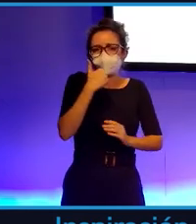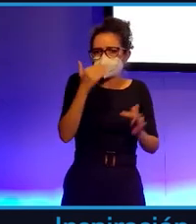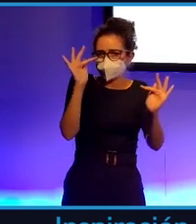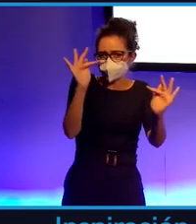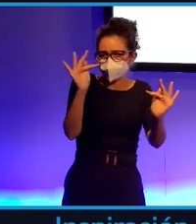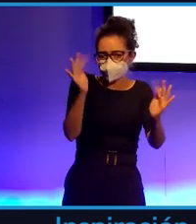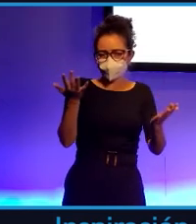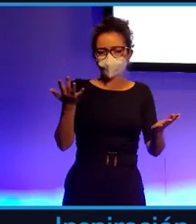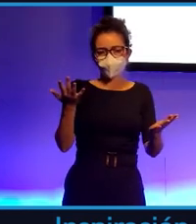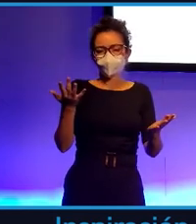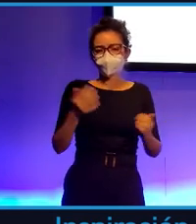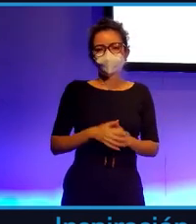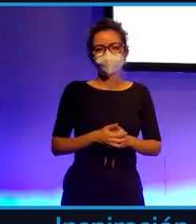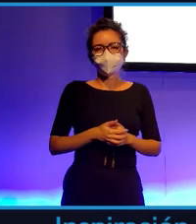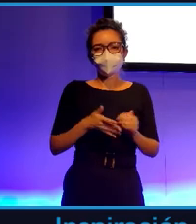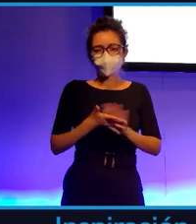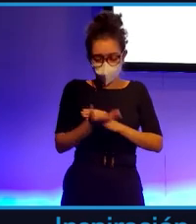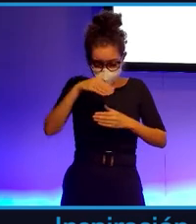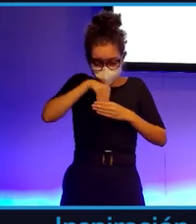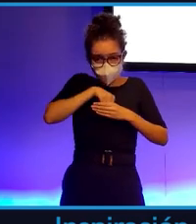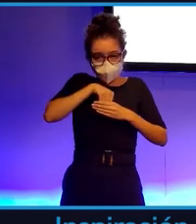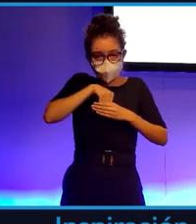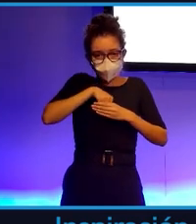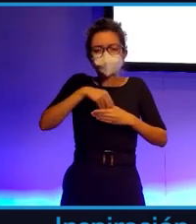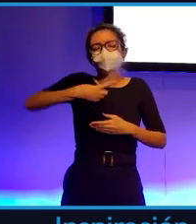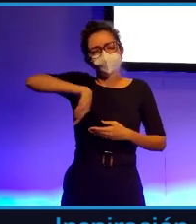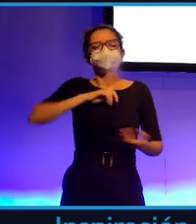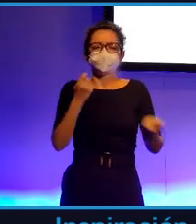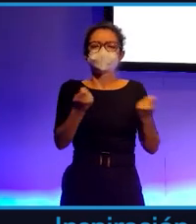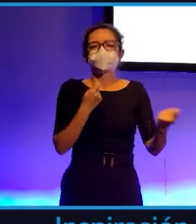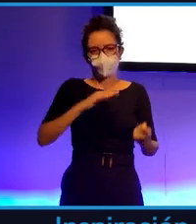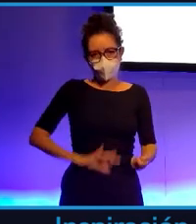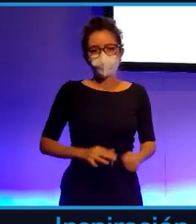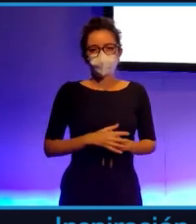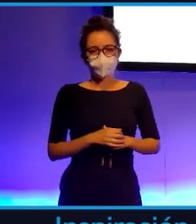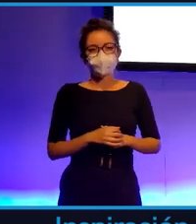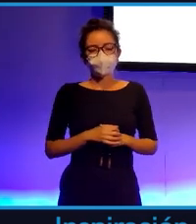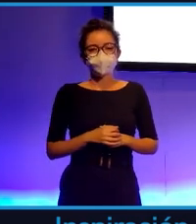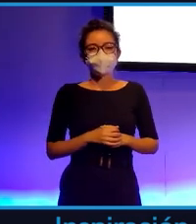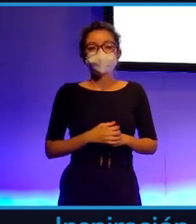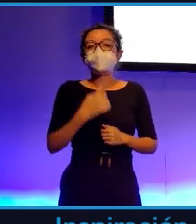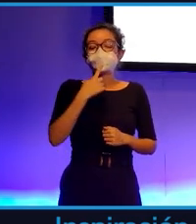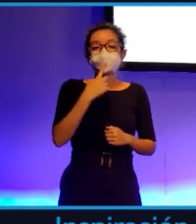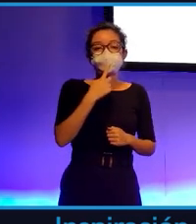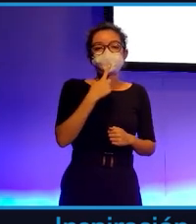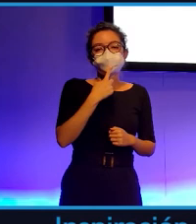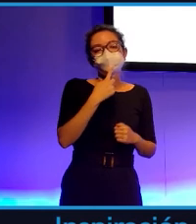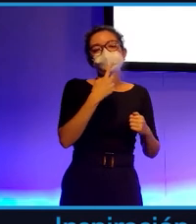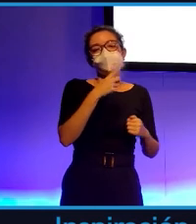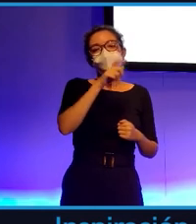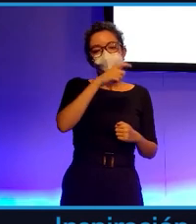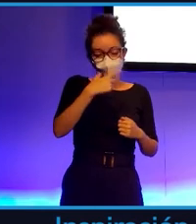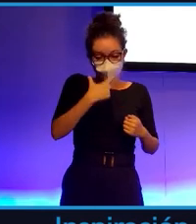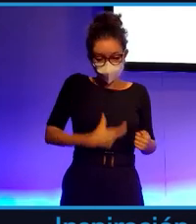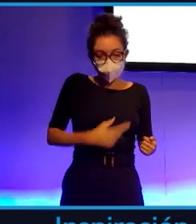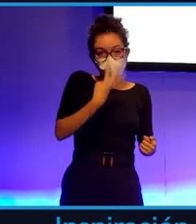significa que gran parte de lo que somos está en nuestras manos. Se dice que entre el 40% y el 70% de quienes somos